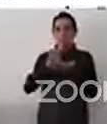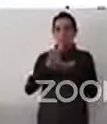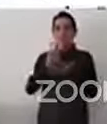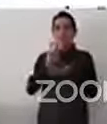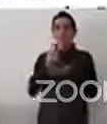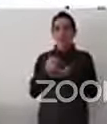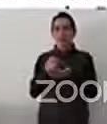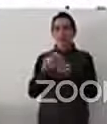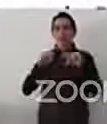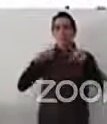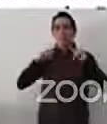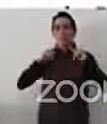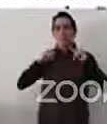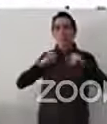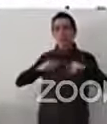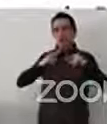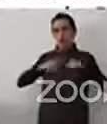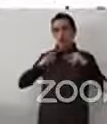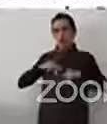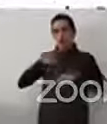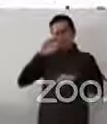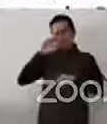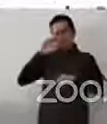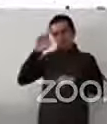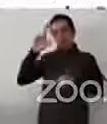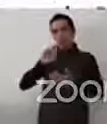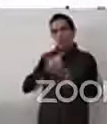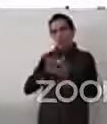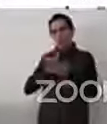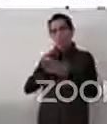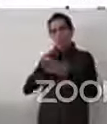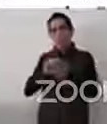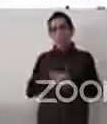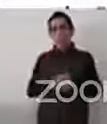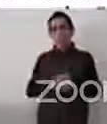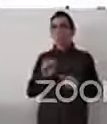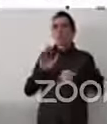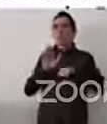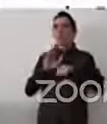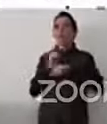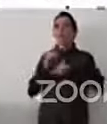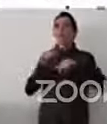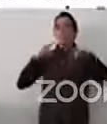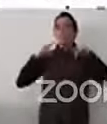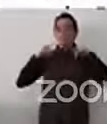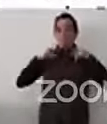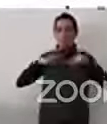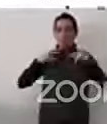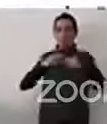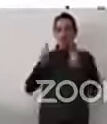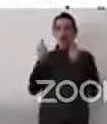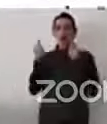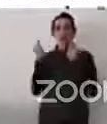porque es una persona con una discapacidad, en vez de decir discapacitado, por ejemplo.